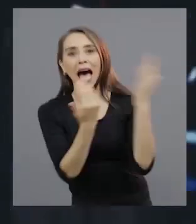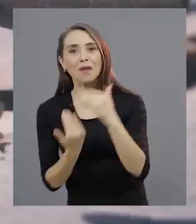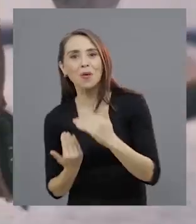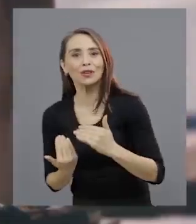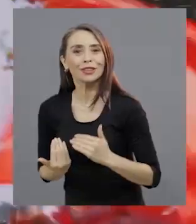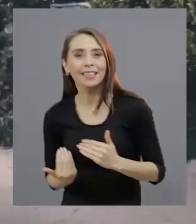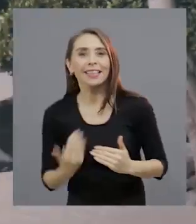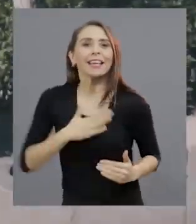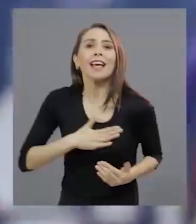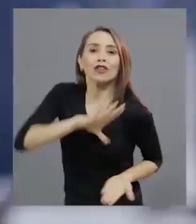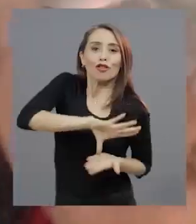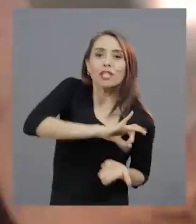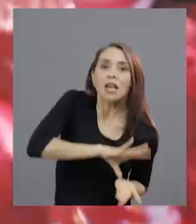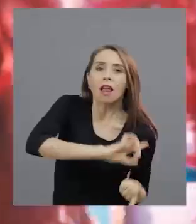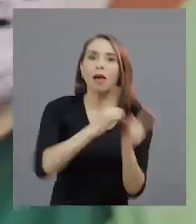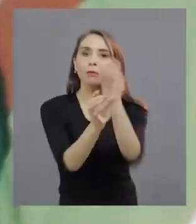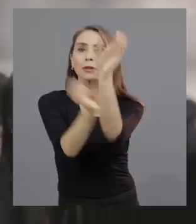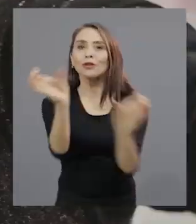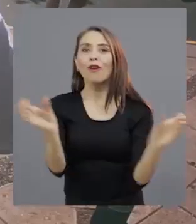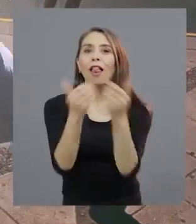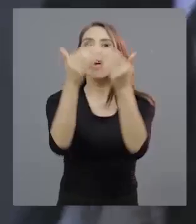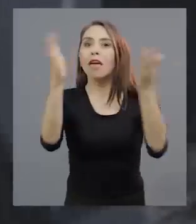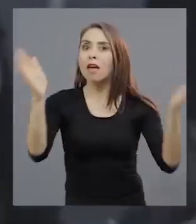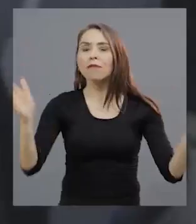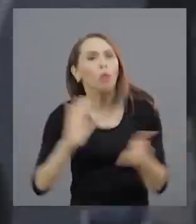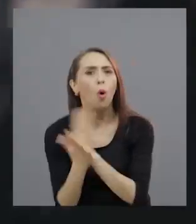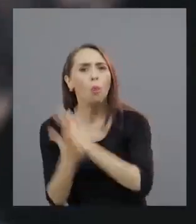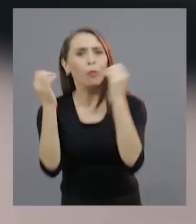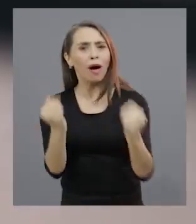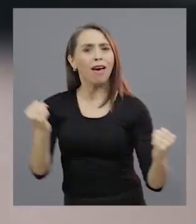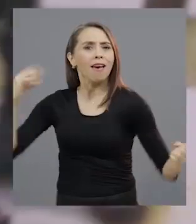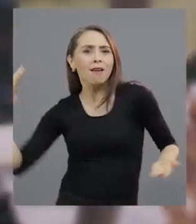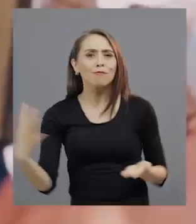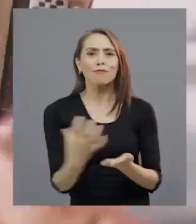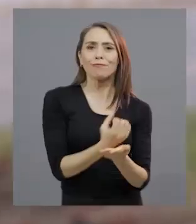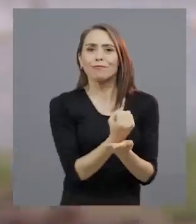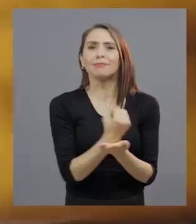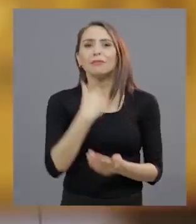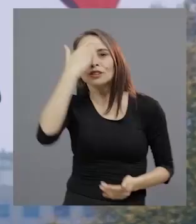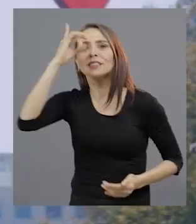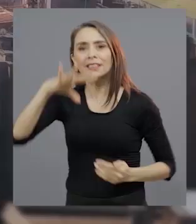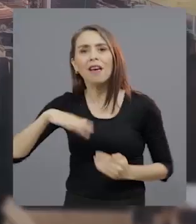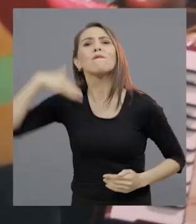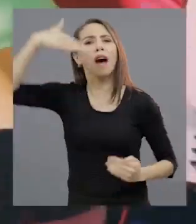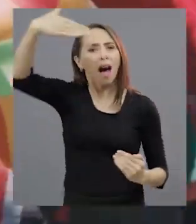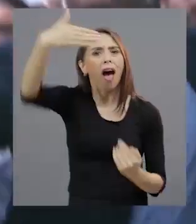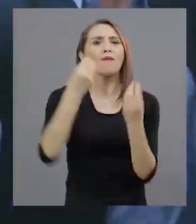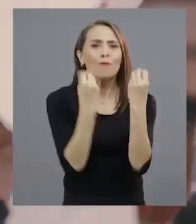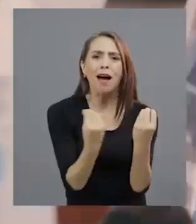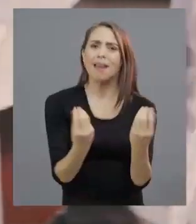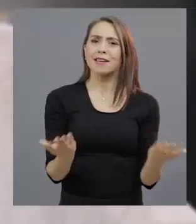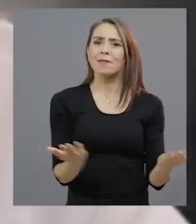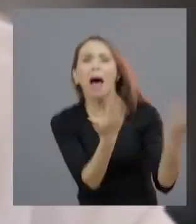Vamos, quiero un Chile de los libres Porque nada es imposible Yo sé que lo bueno llegará